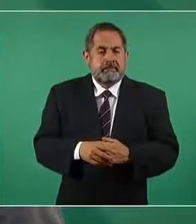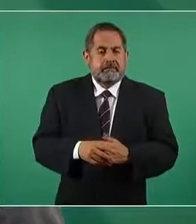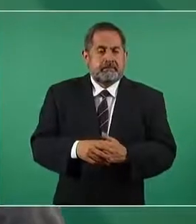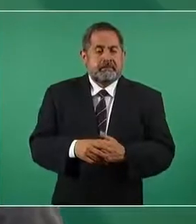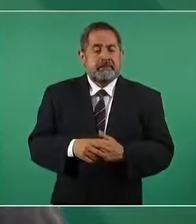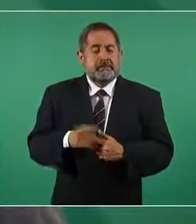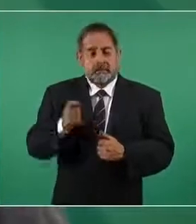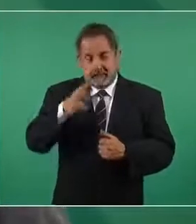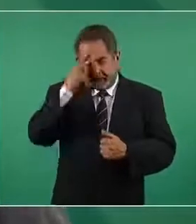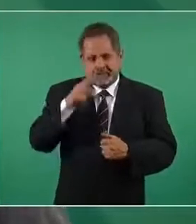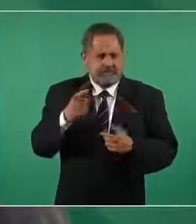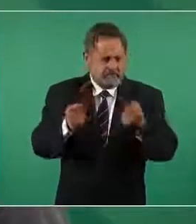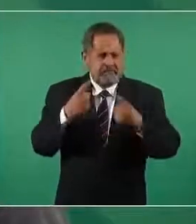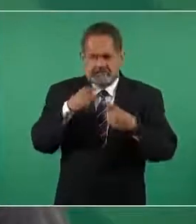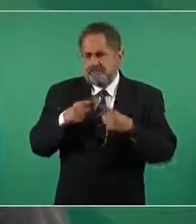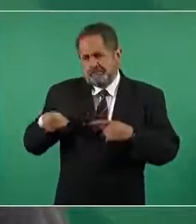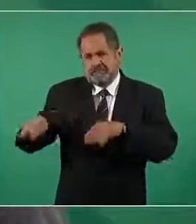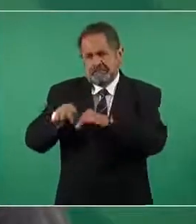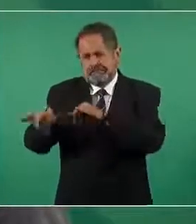aplica